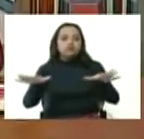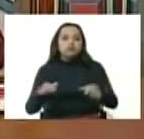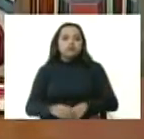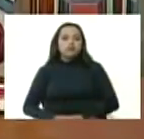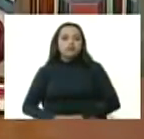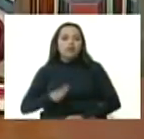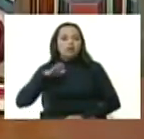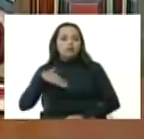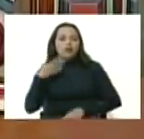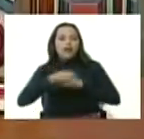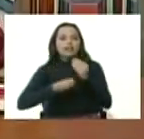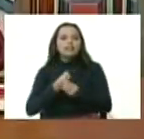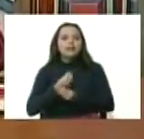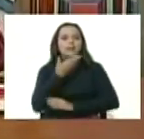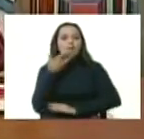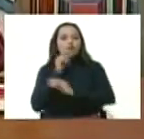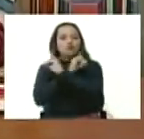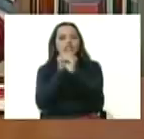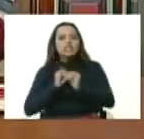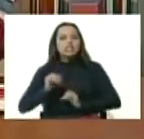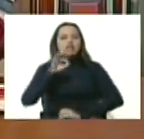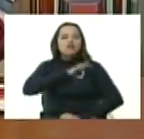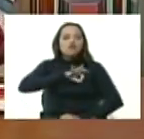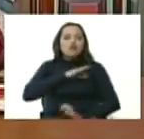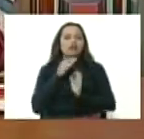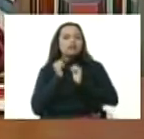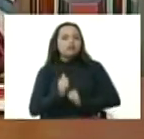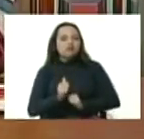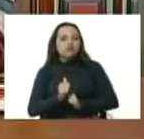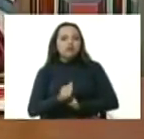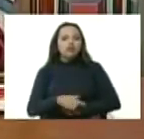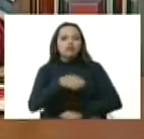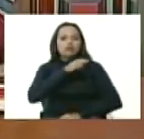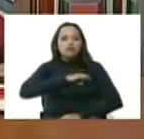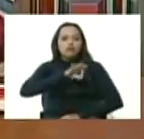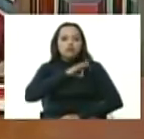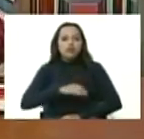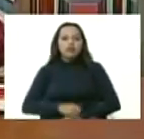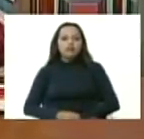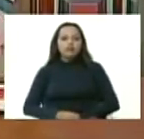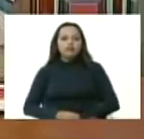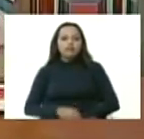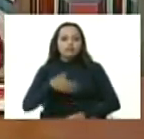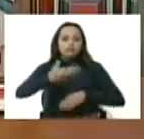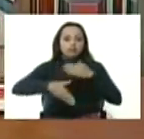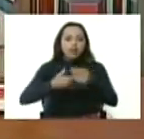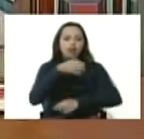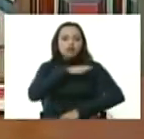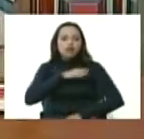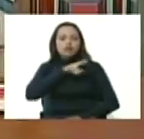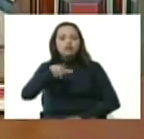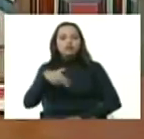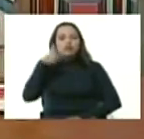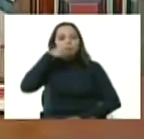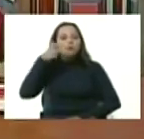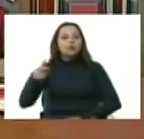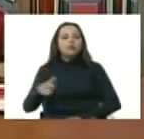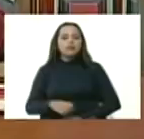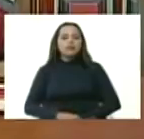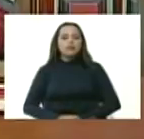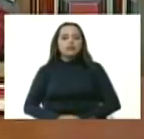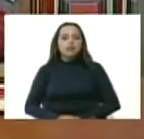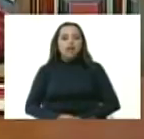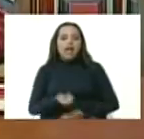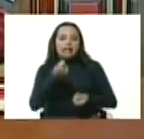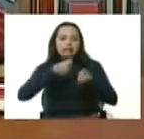lograr la felicidad social la seguridad social el avance social de nuestro pueblo la